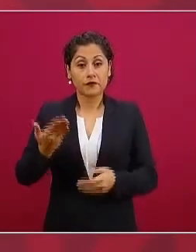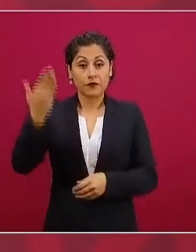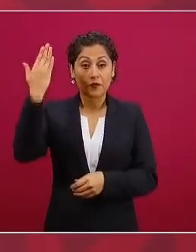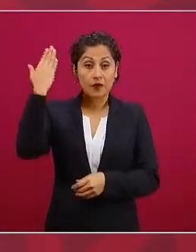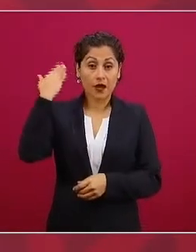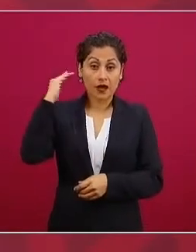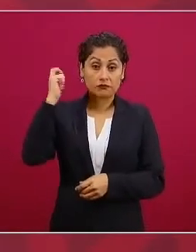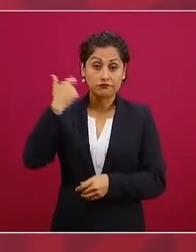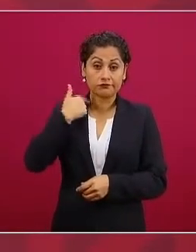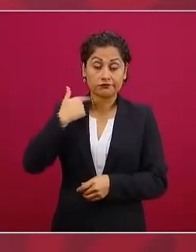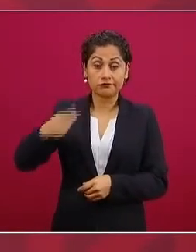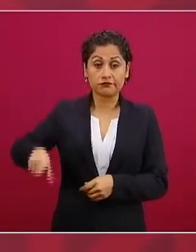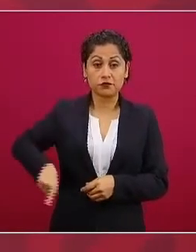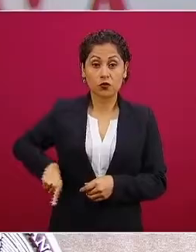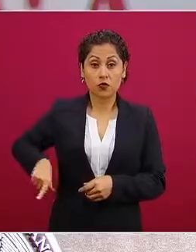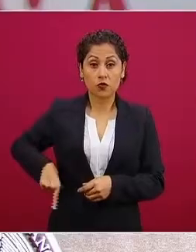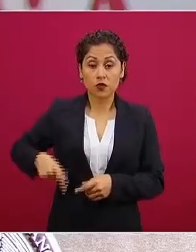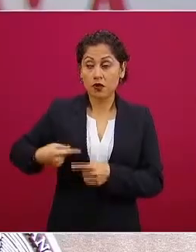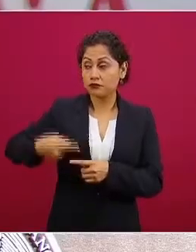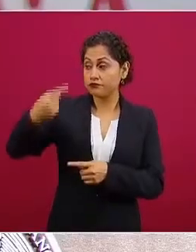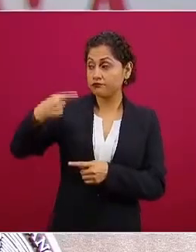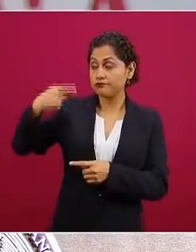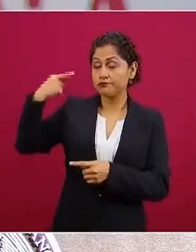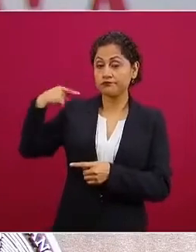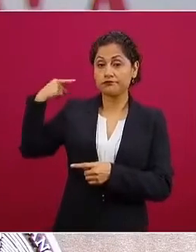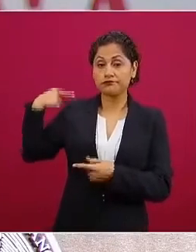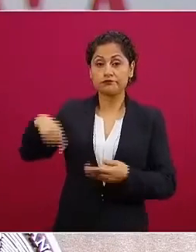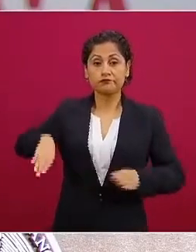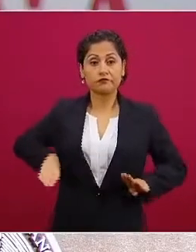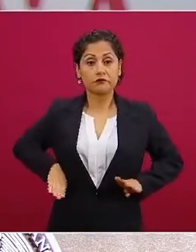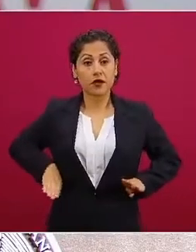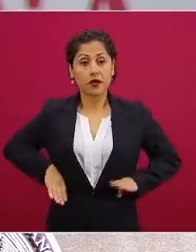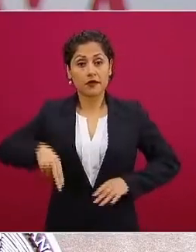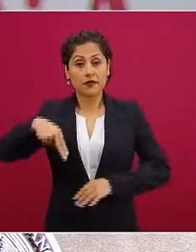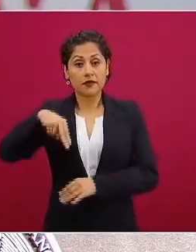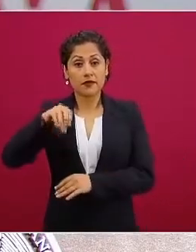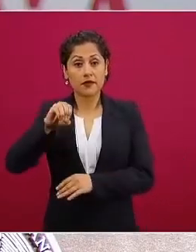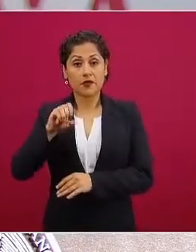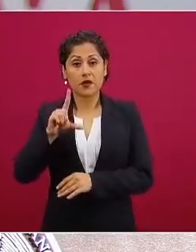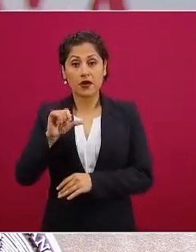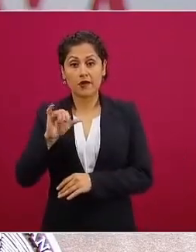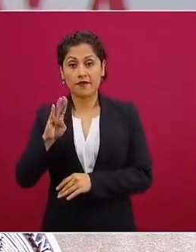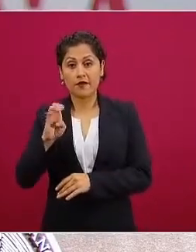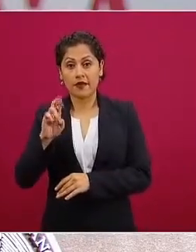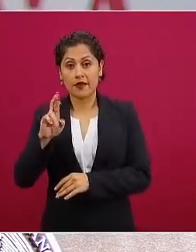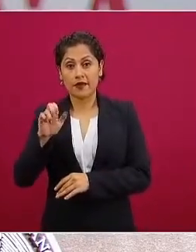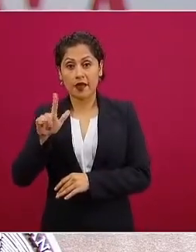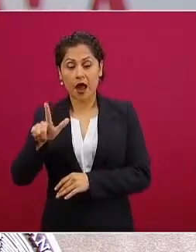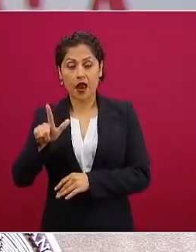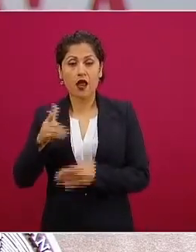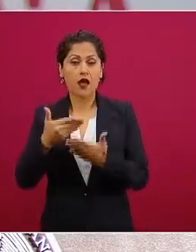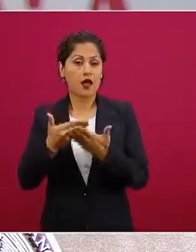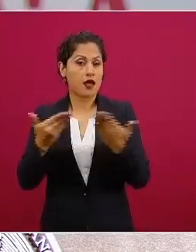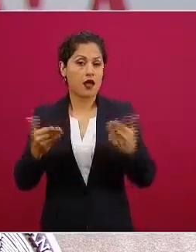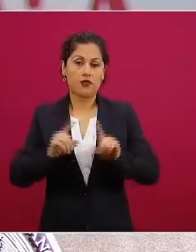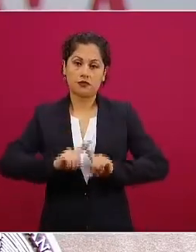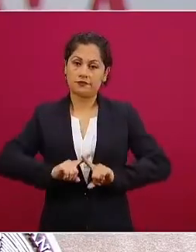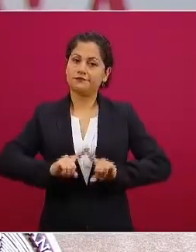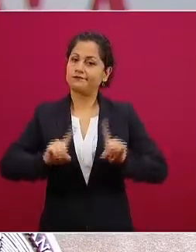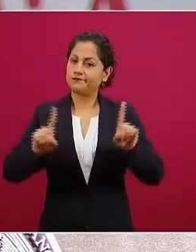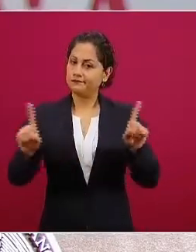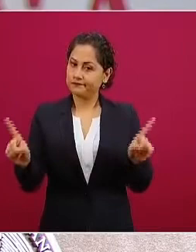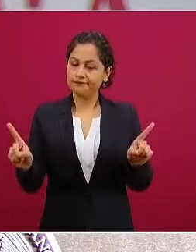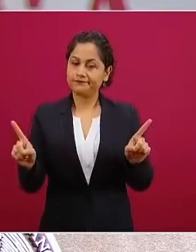que se hacía durante el periodo neoliberal. Esto es distinto